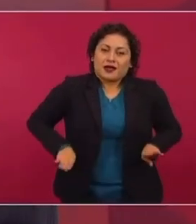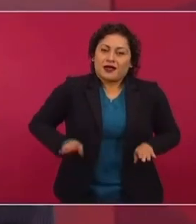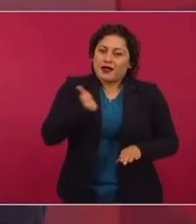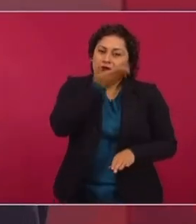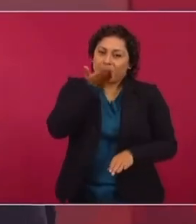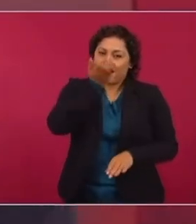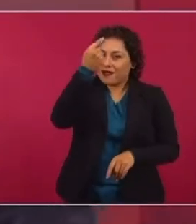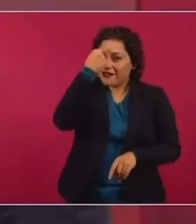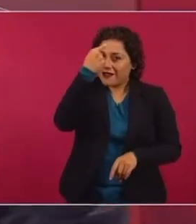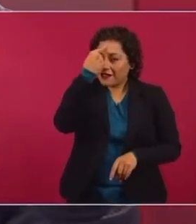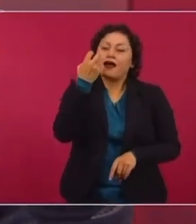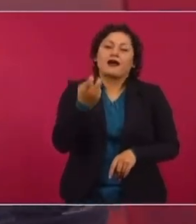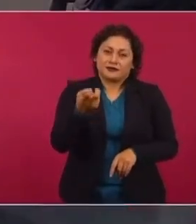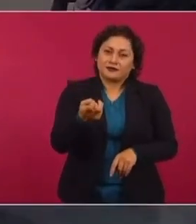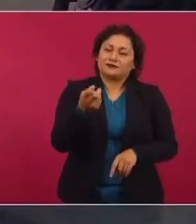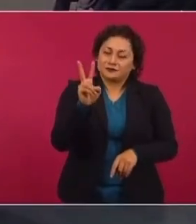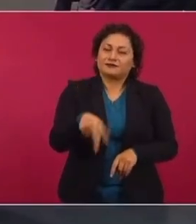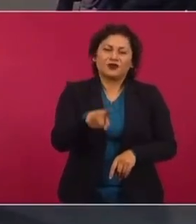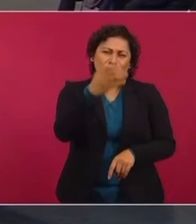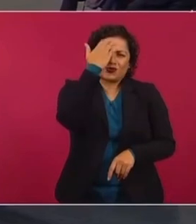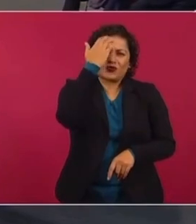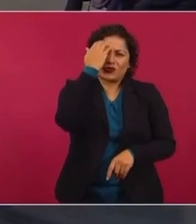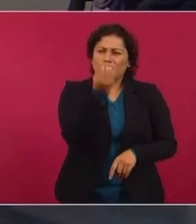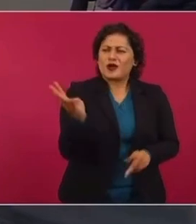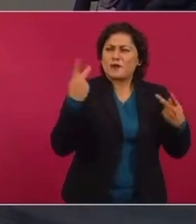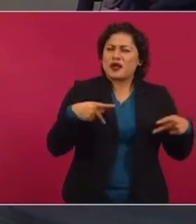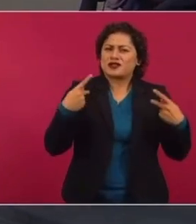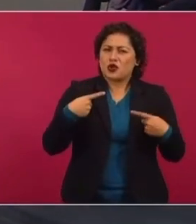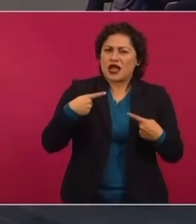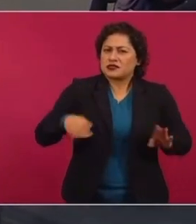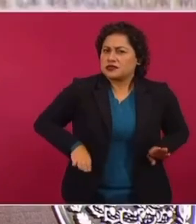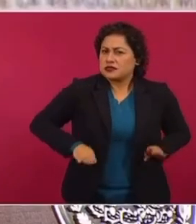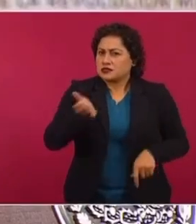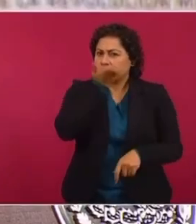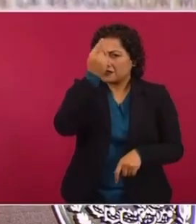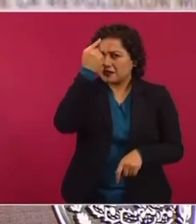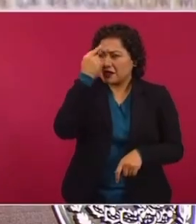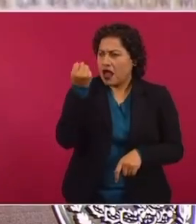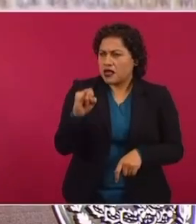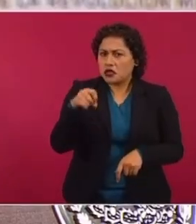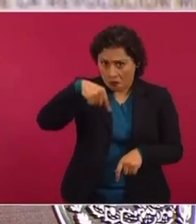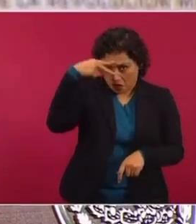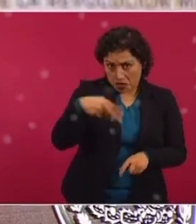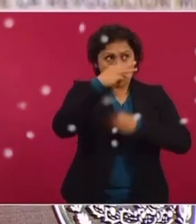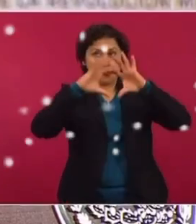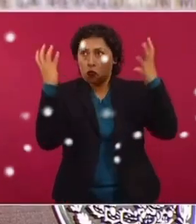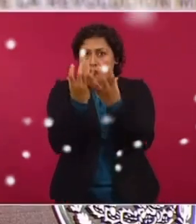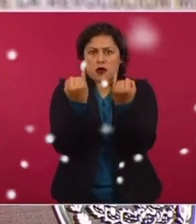De veras, como la doctrina de los conservadores de México y del mundo es la hipocresía,